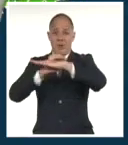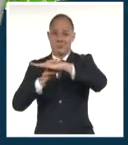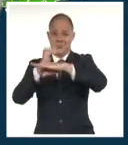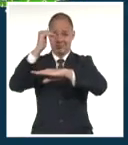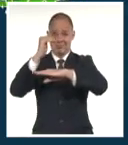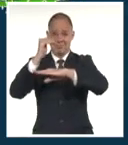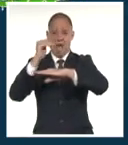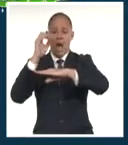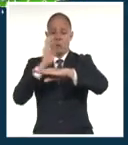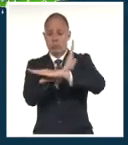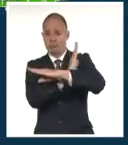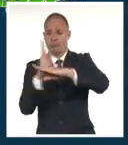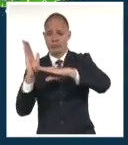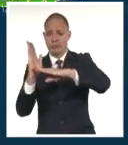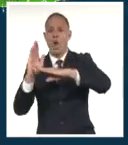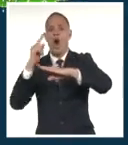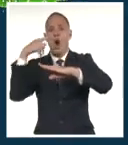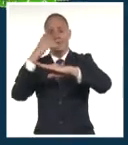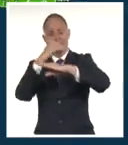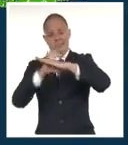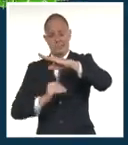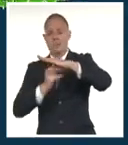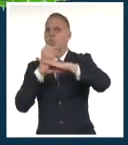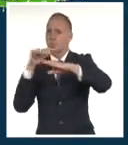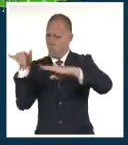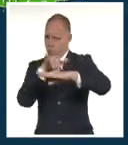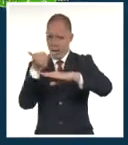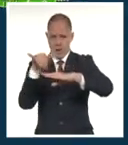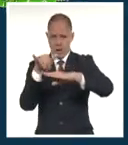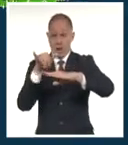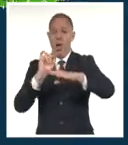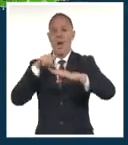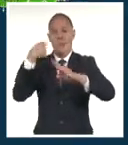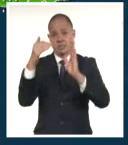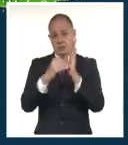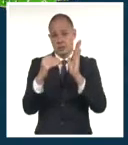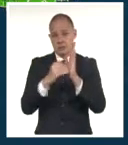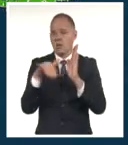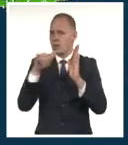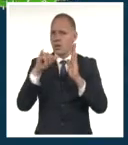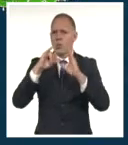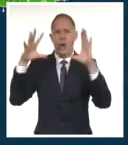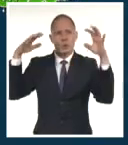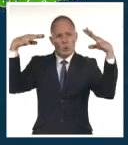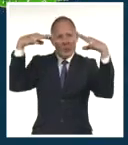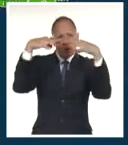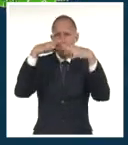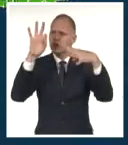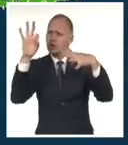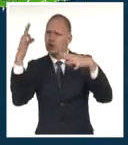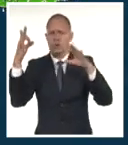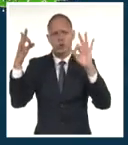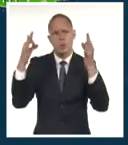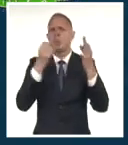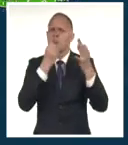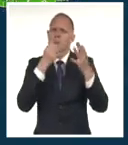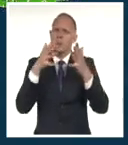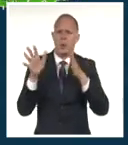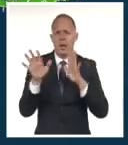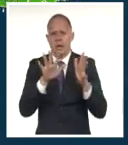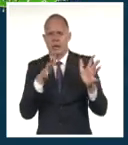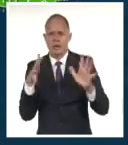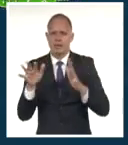en costa sur también, mientras que por la tarde habrá algunas nubes y sol en algunos lugares y cielo